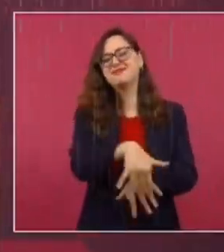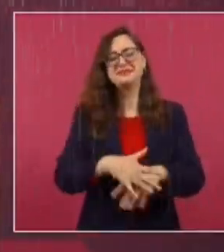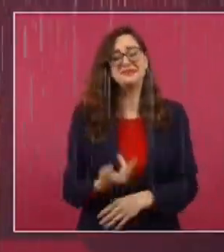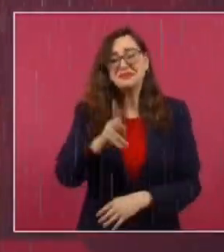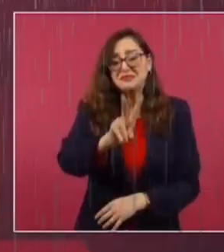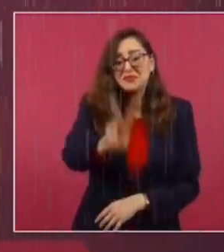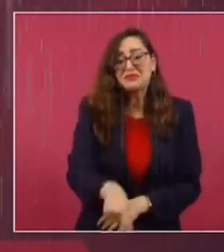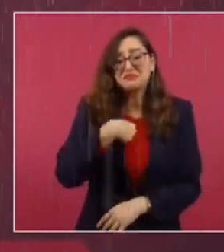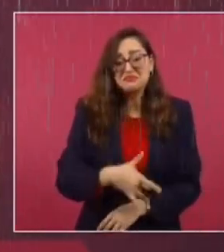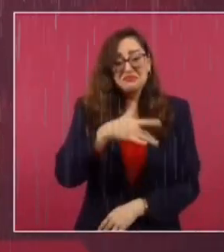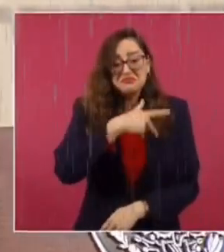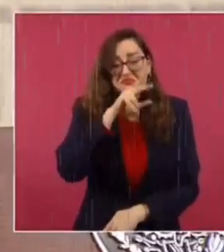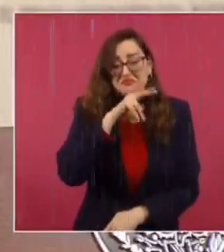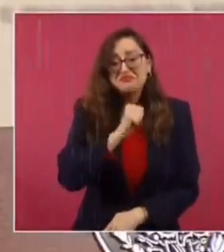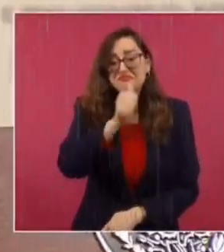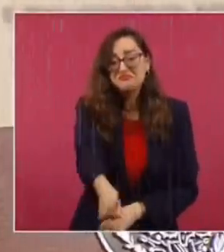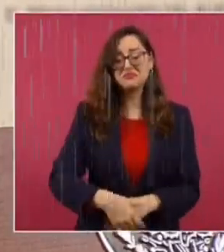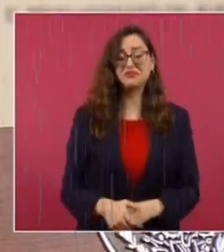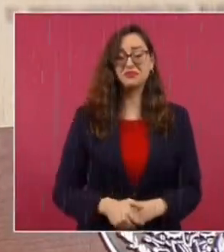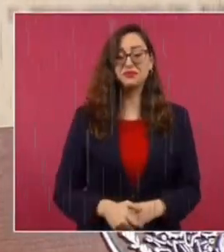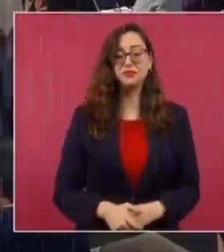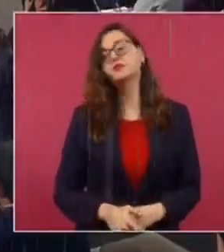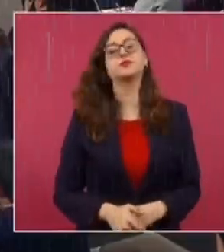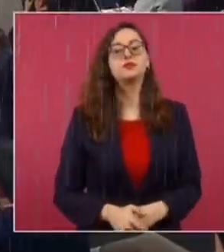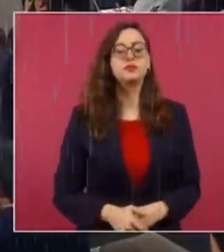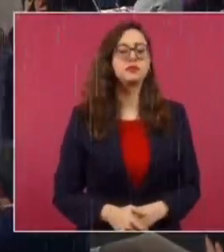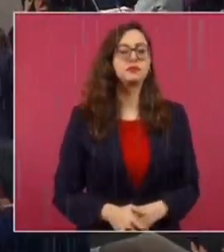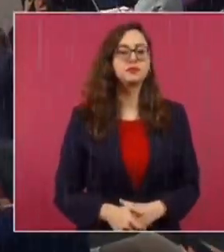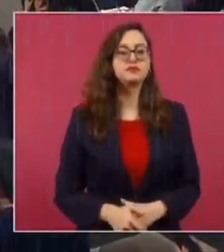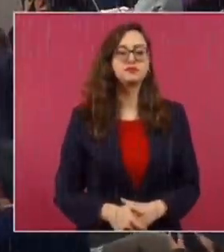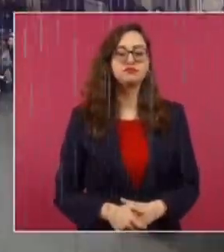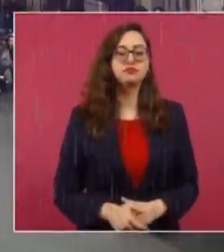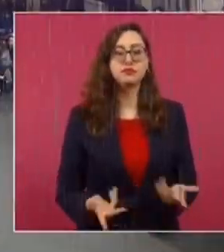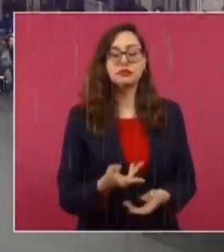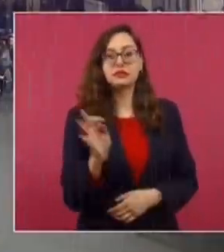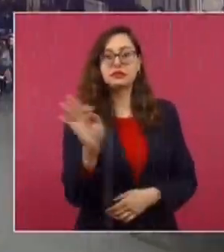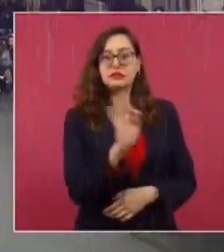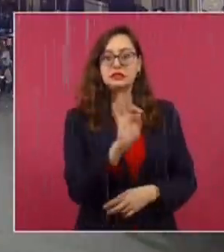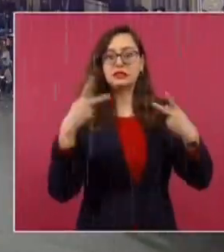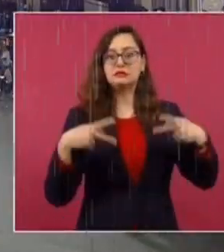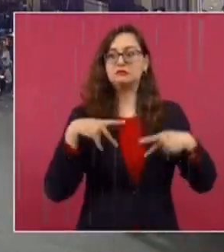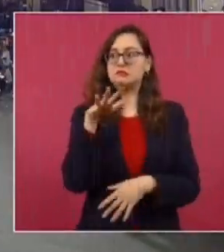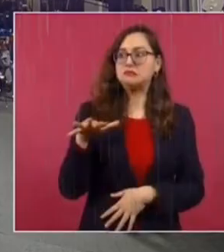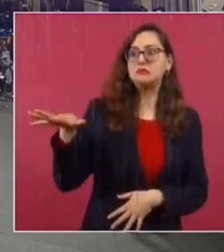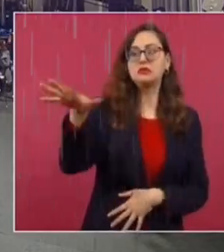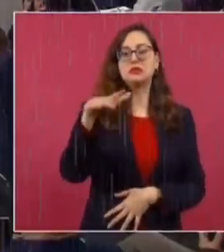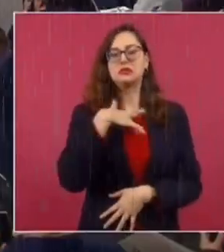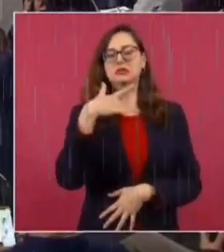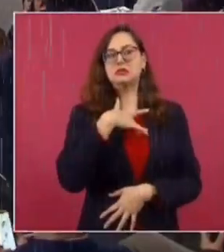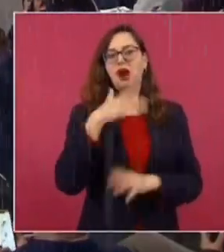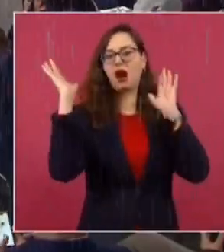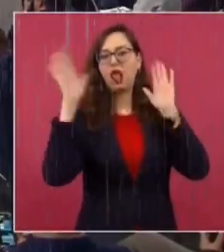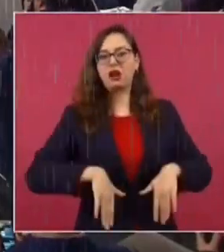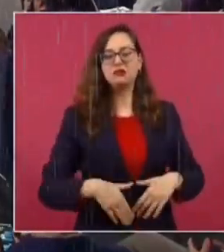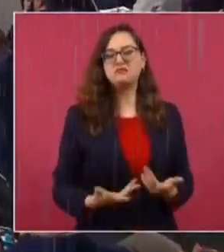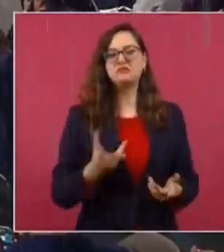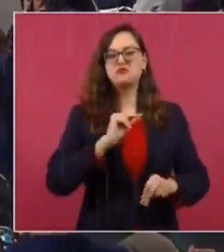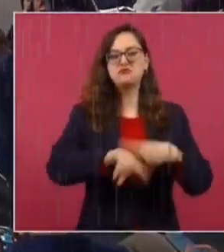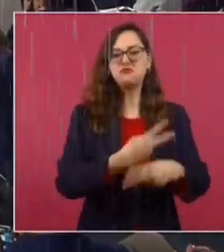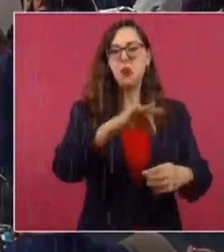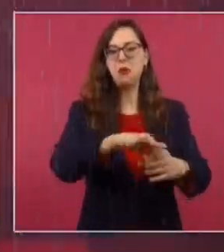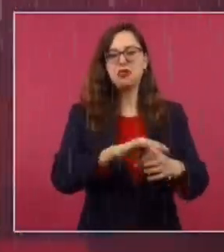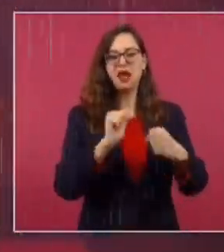preocuparse. ¿Pero no se corre el riesgo entonces de que la ciudadanía desconozca estas instituciones y pudiera haber tal vez desorganización en la selección? No pasa nada. El pueblo